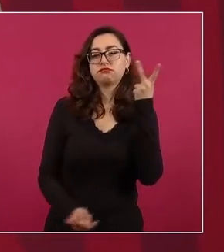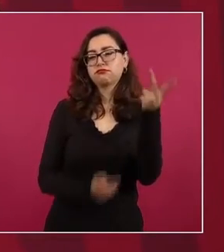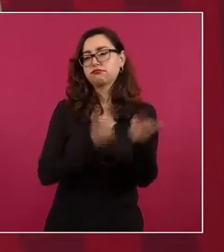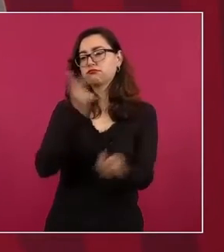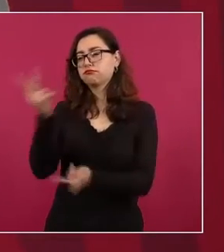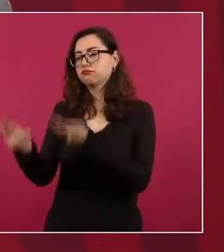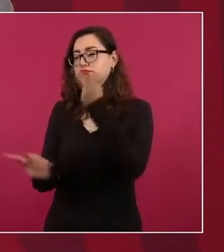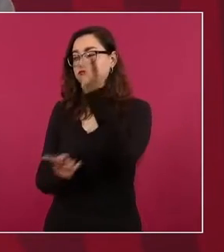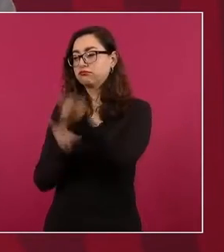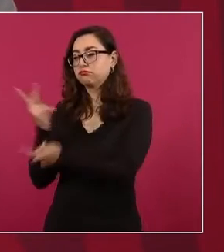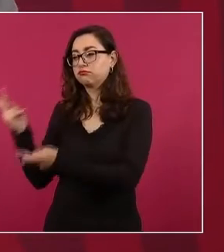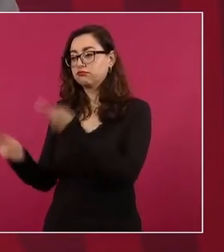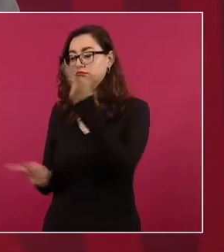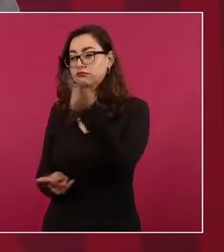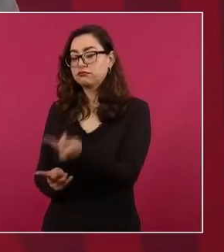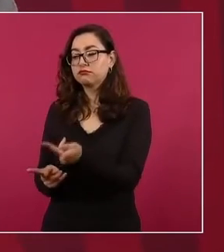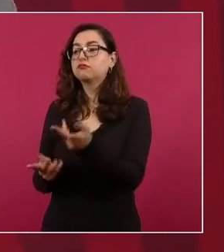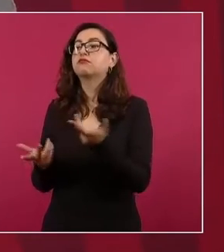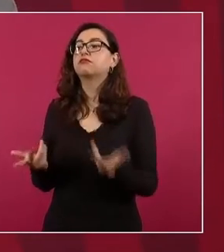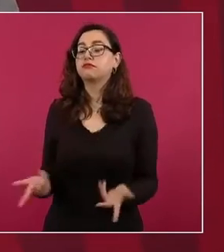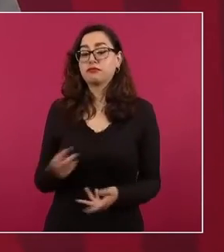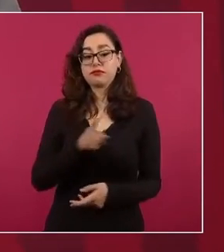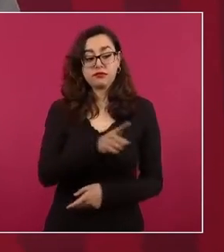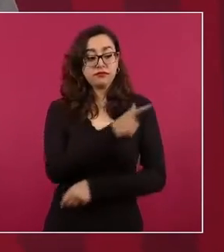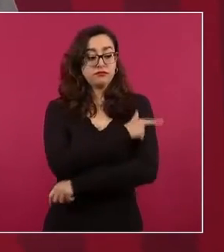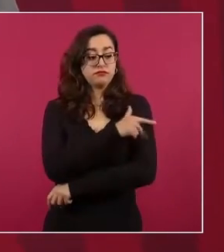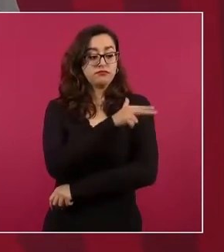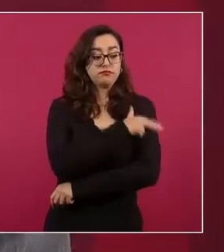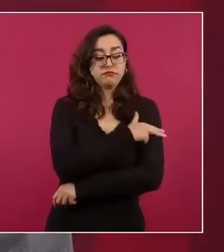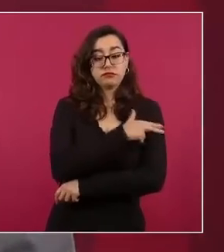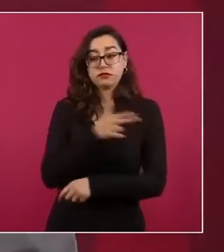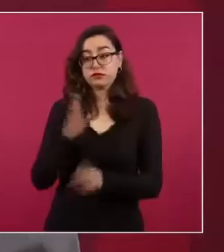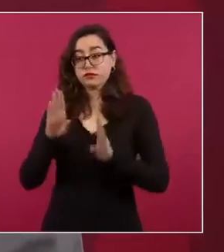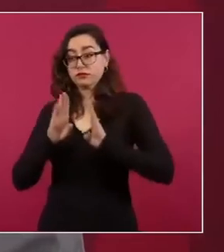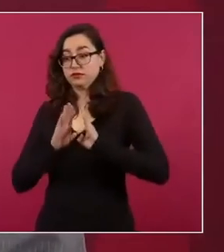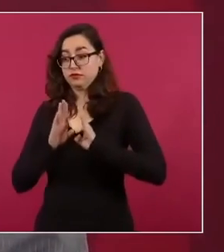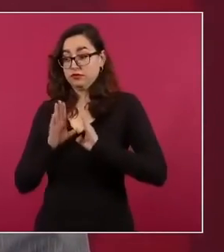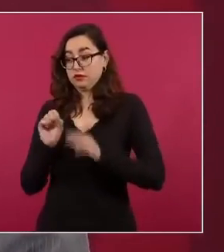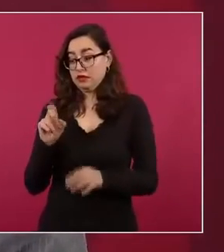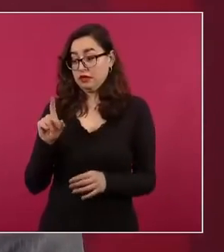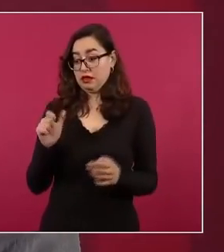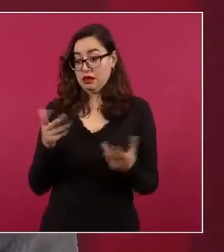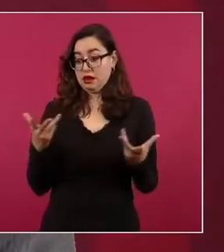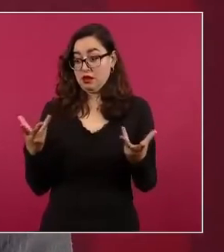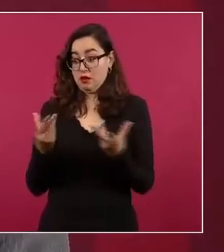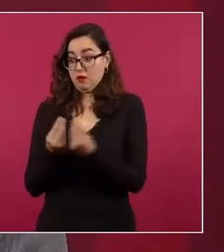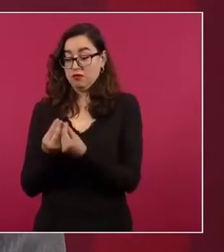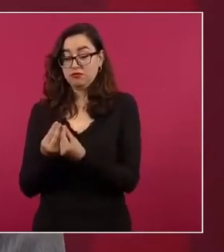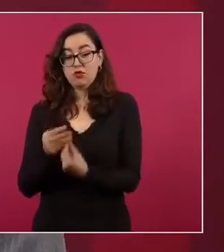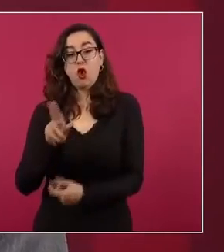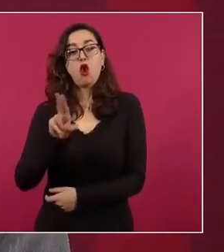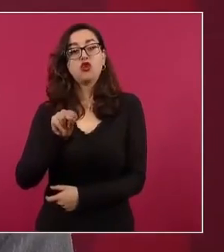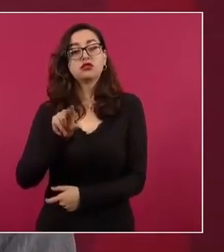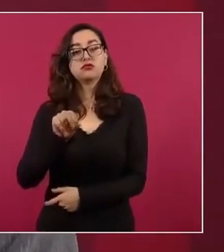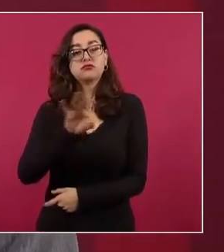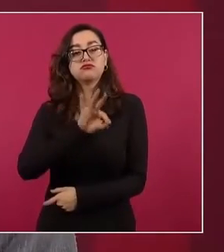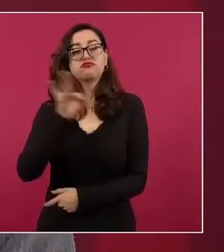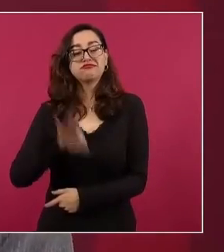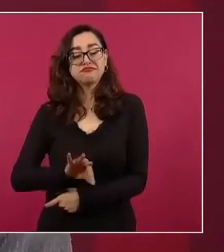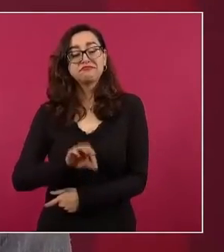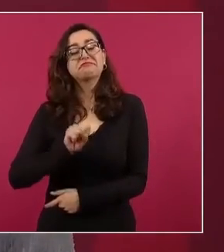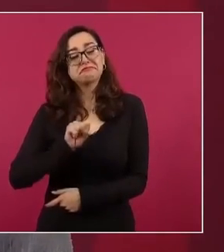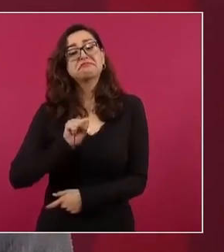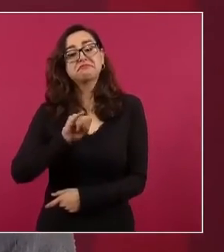está de acuerdo en que la Guardia Nacional dependa de la Secretaría de la Defensa,